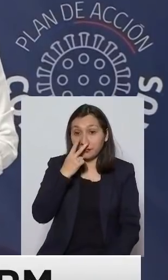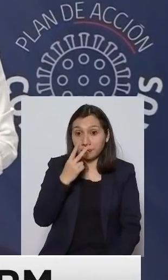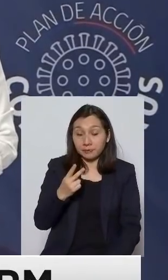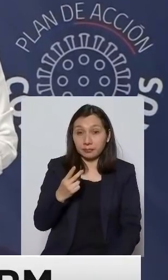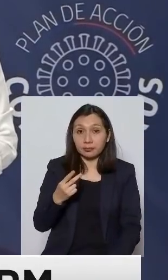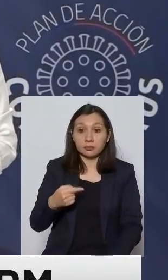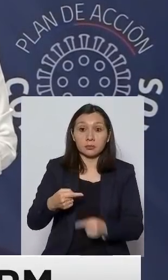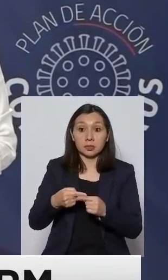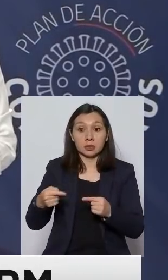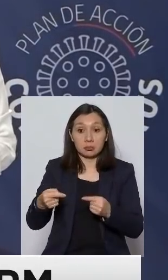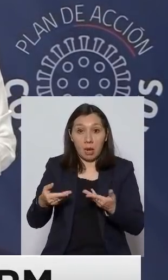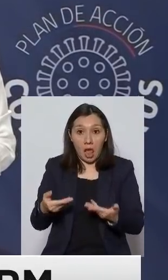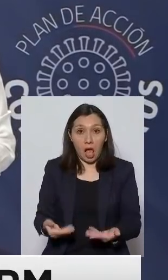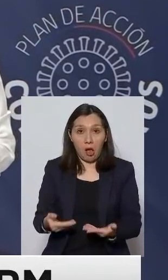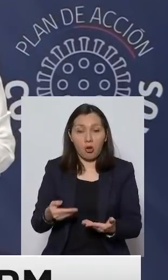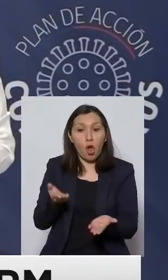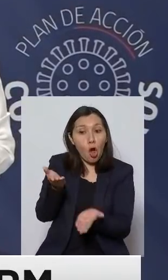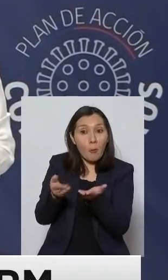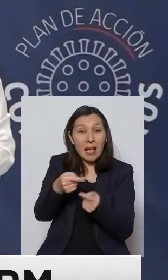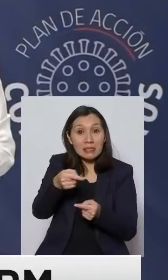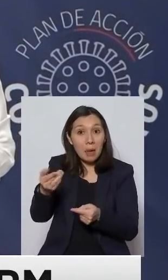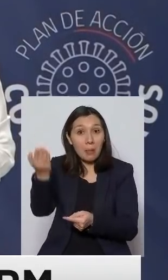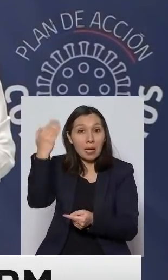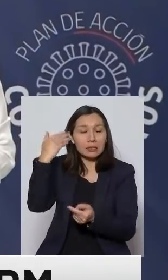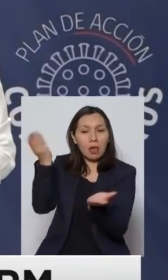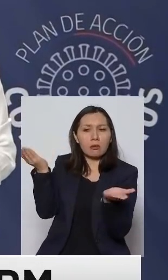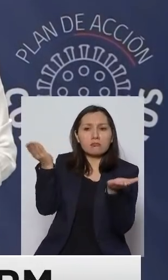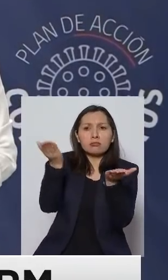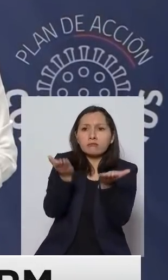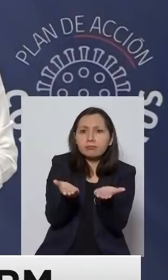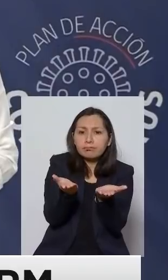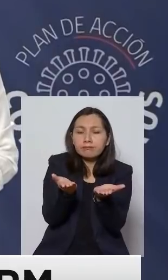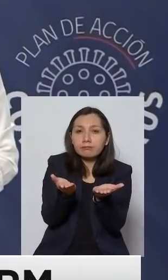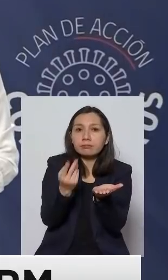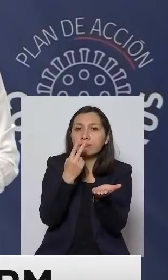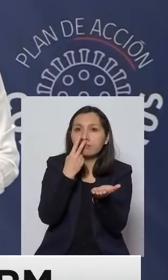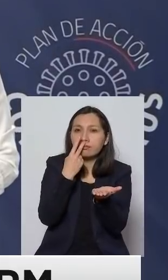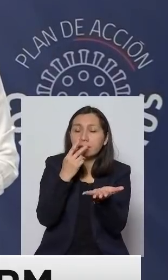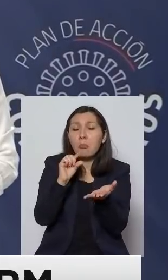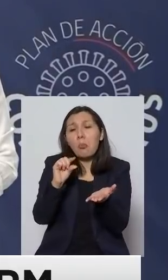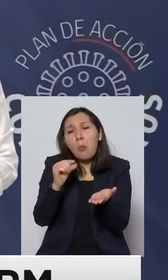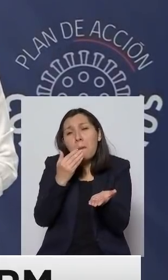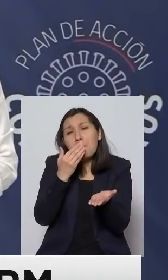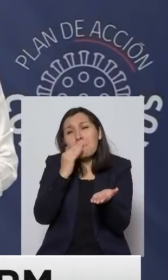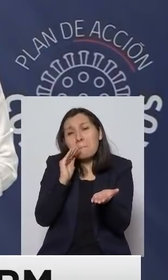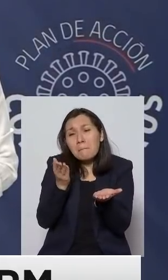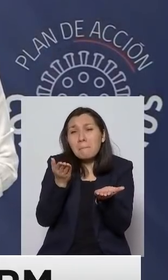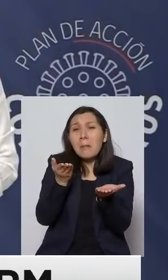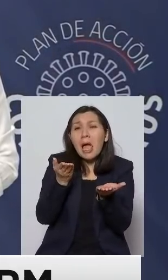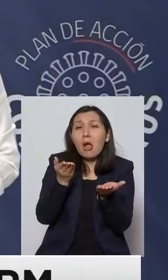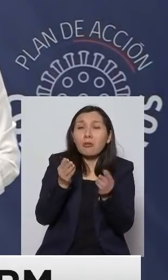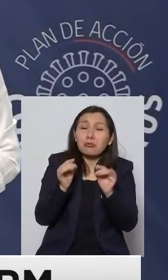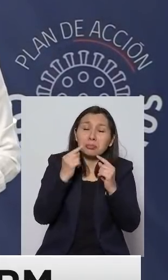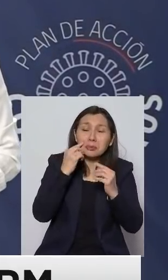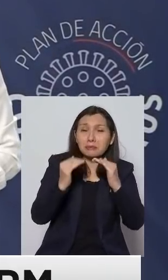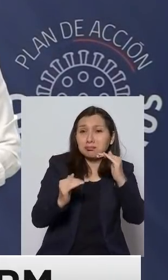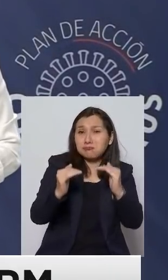últimas la semana actual respecto a la anterior tenemos una cierta mejoría una cierta